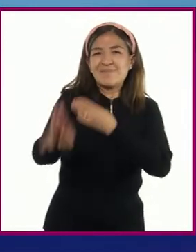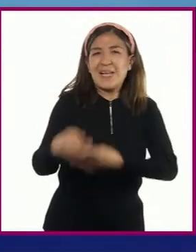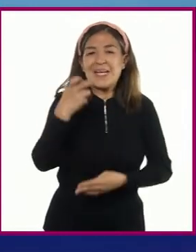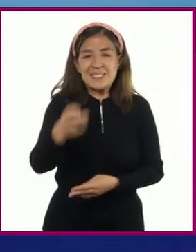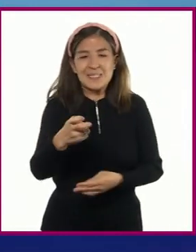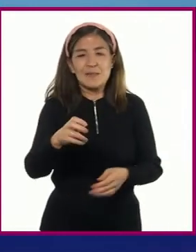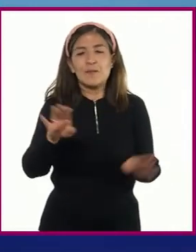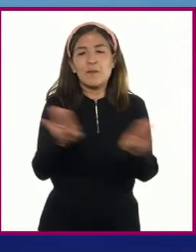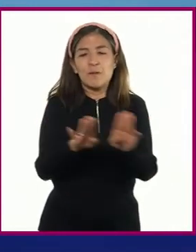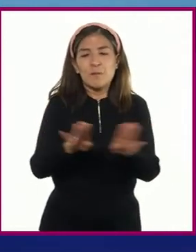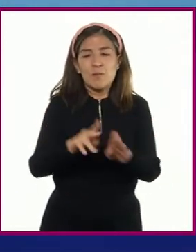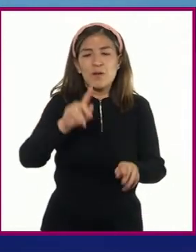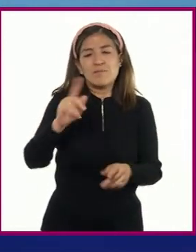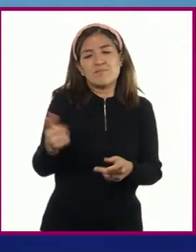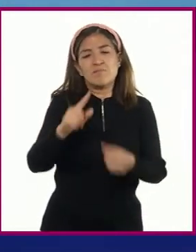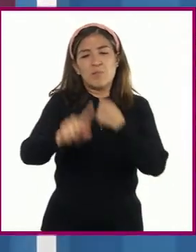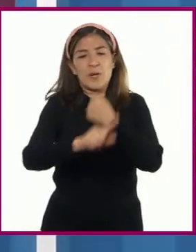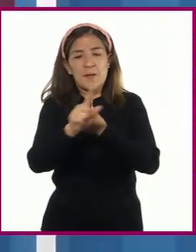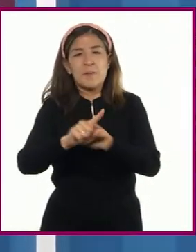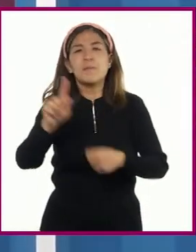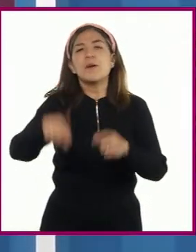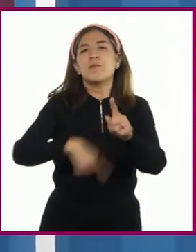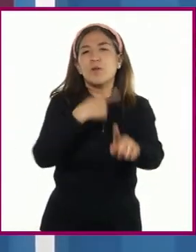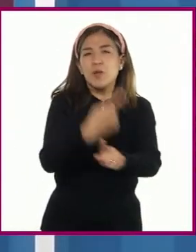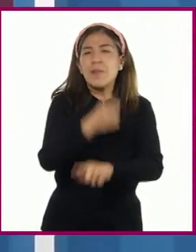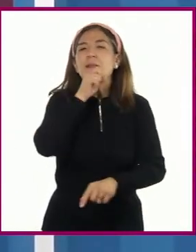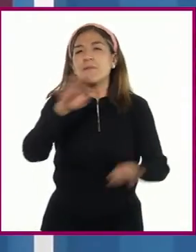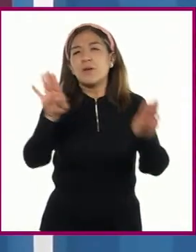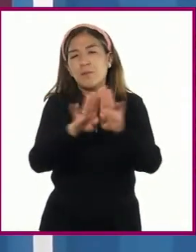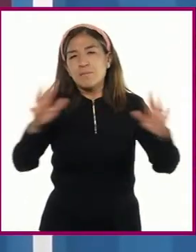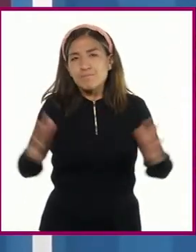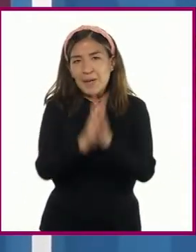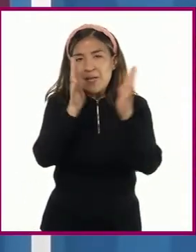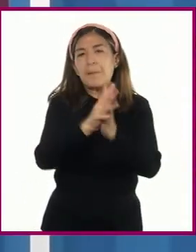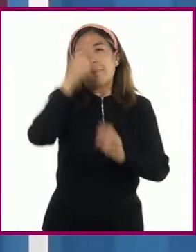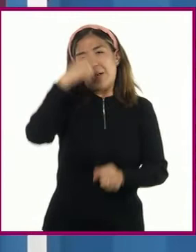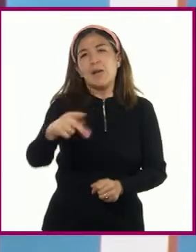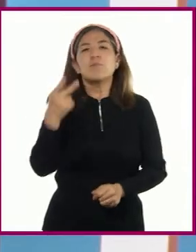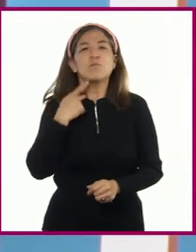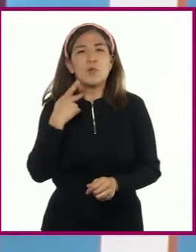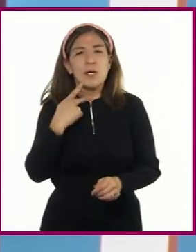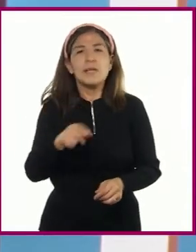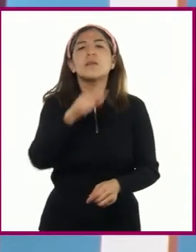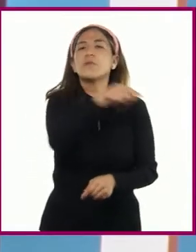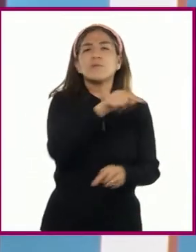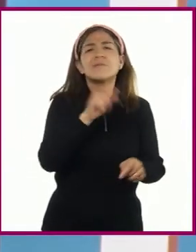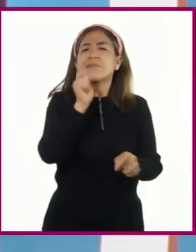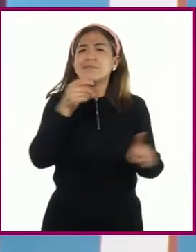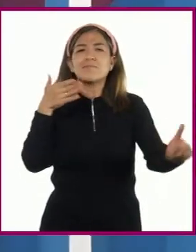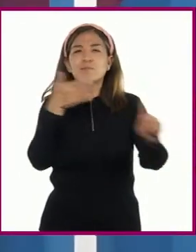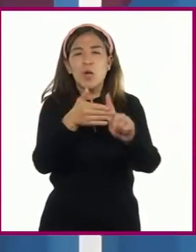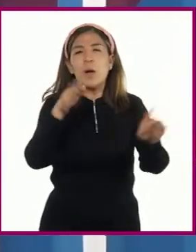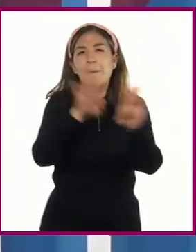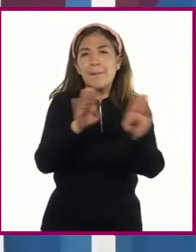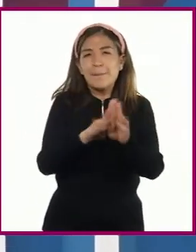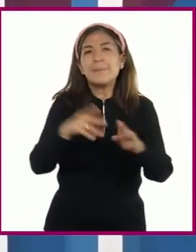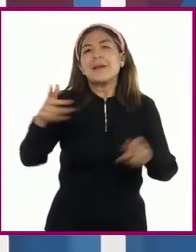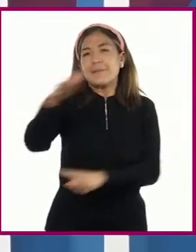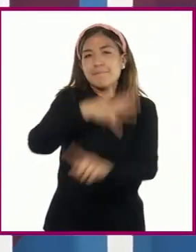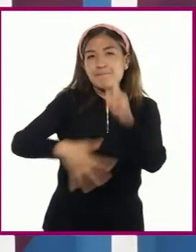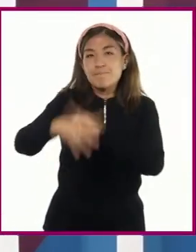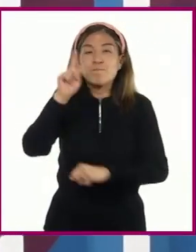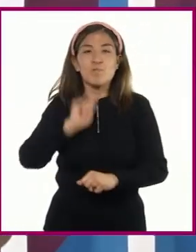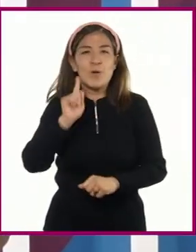en género y participación política. Su objetivo es motivar a quienes la rodean, en especial a